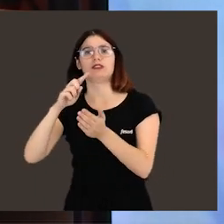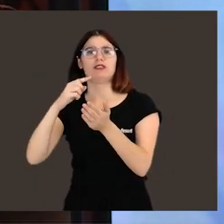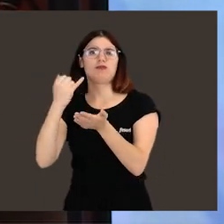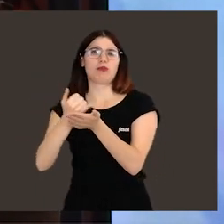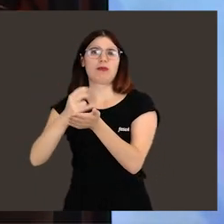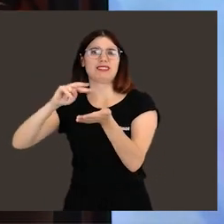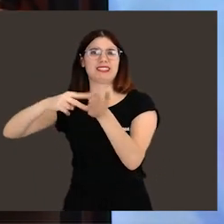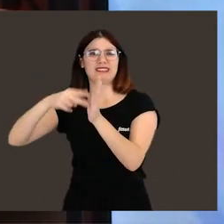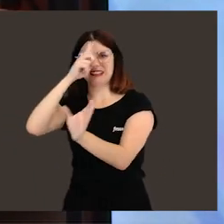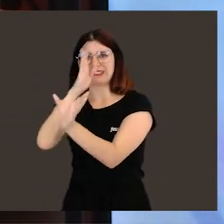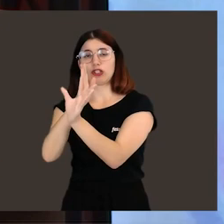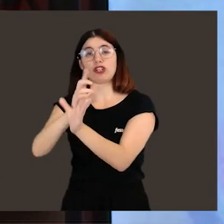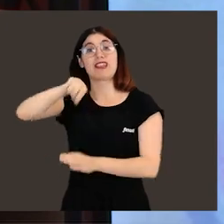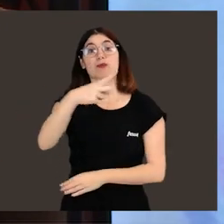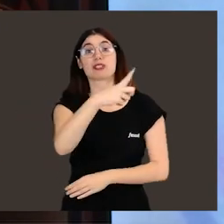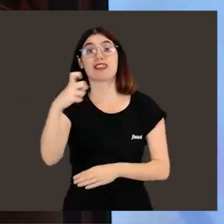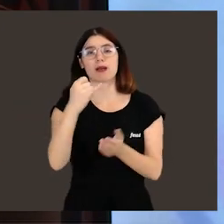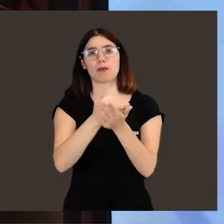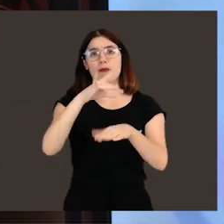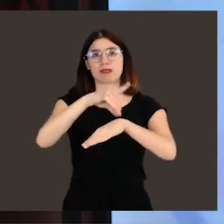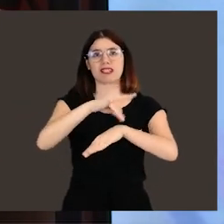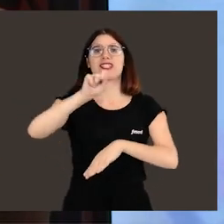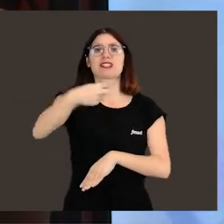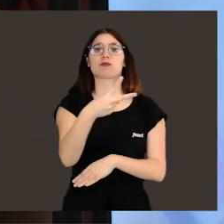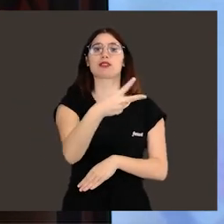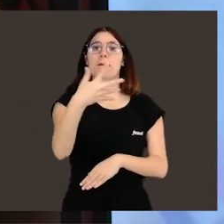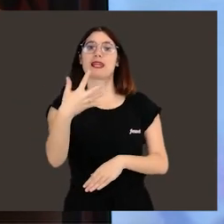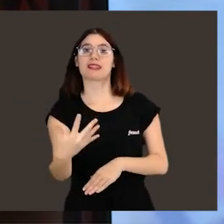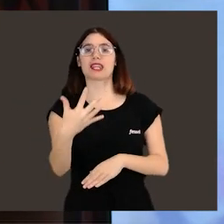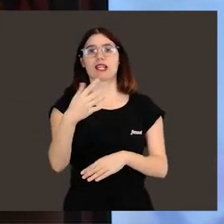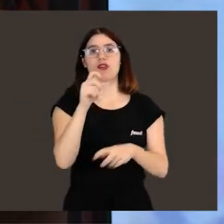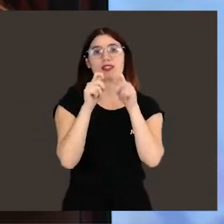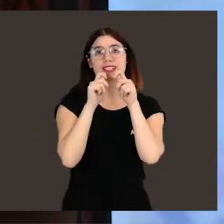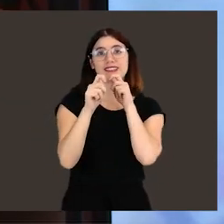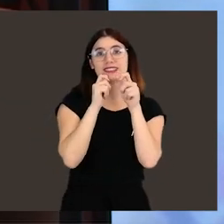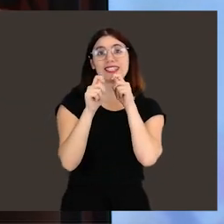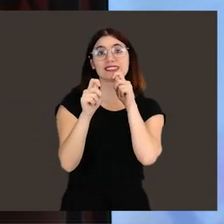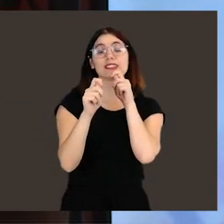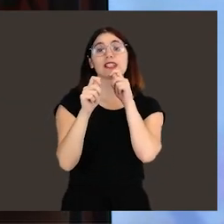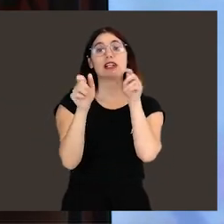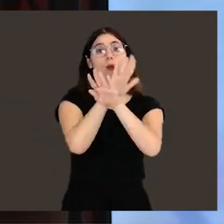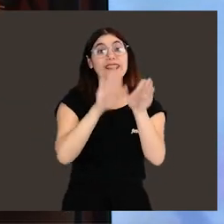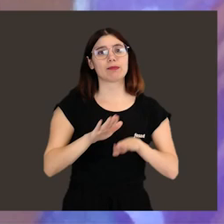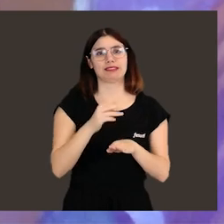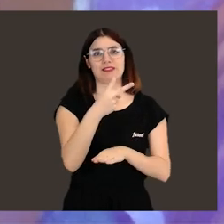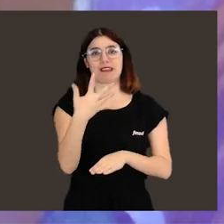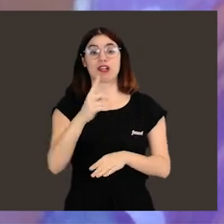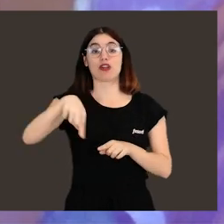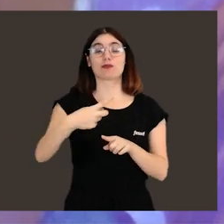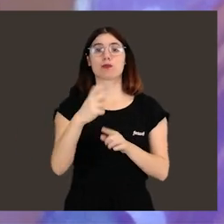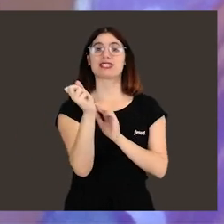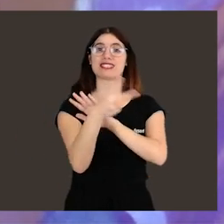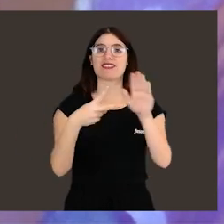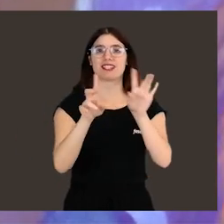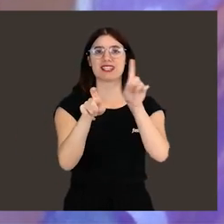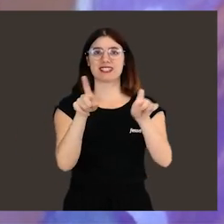unas pruebas más psicotécnicas, psicológicas, 100 a las pruebas médicas, 50 a un panel de entrevistas, 25 a las entrevistas